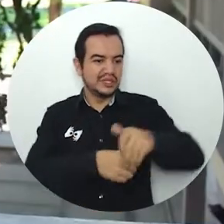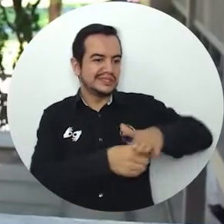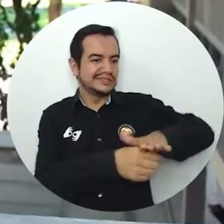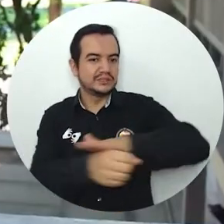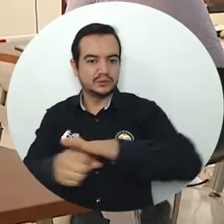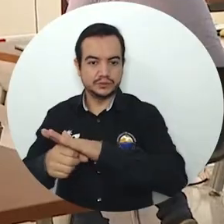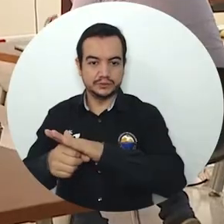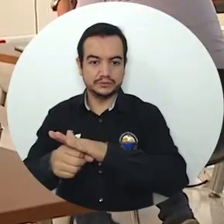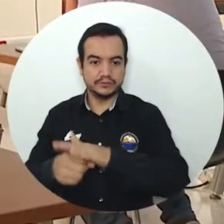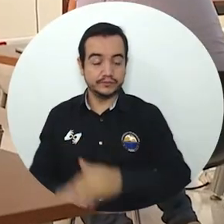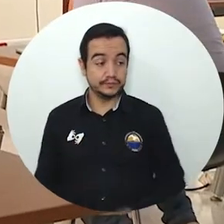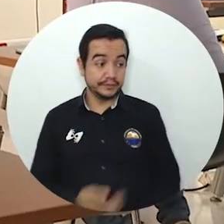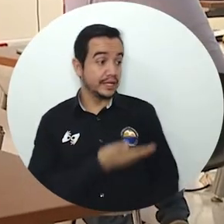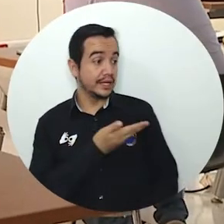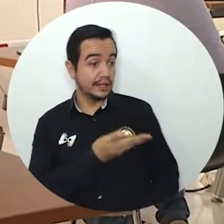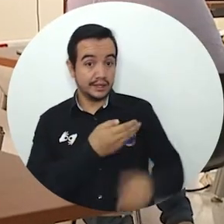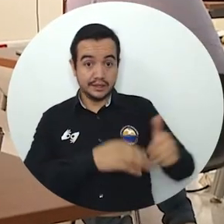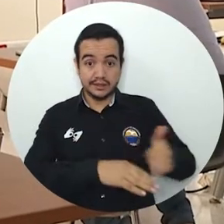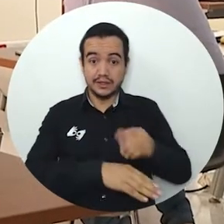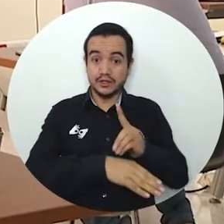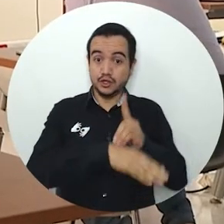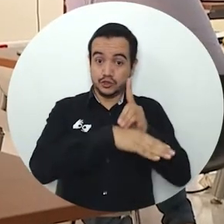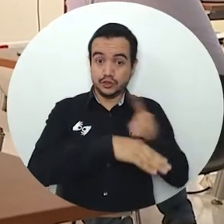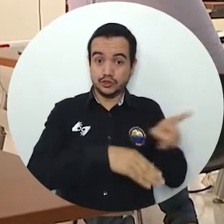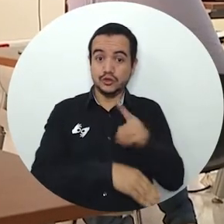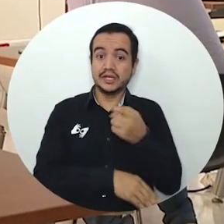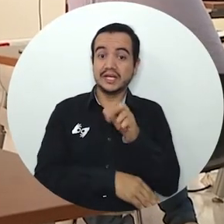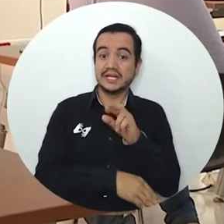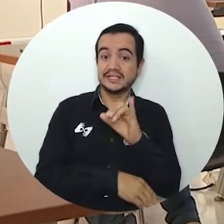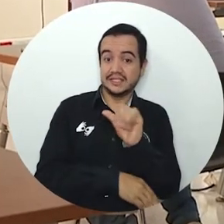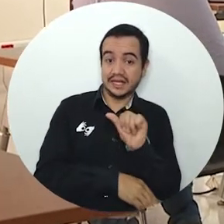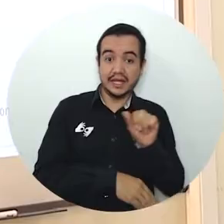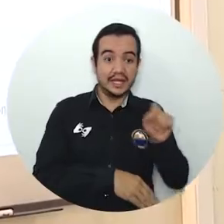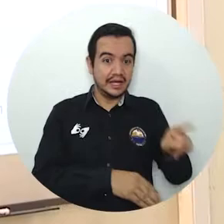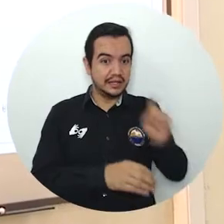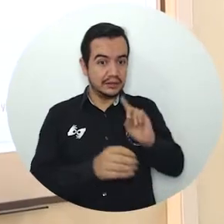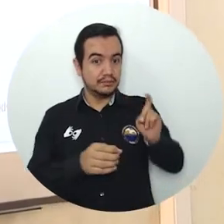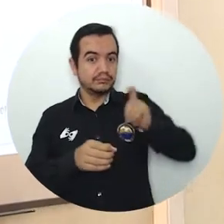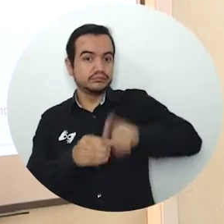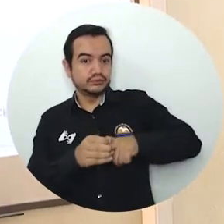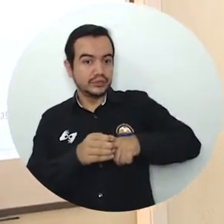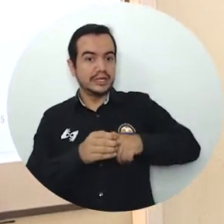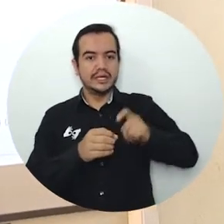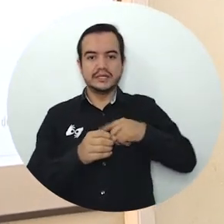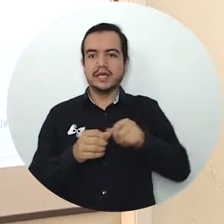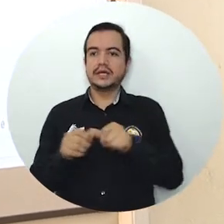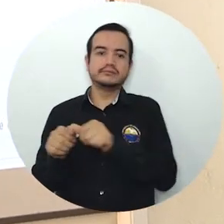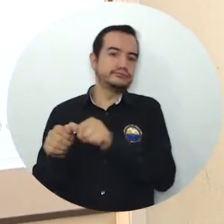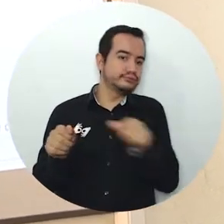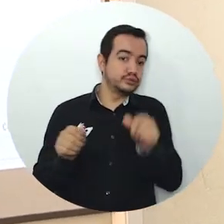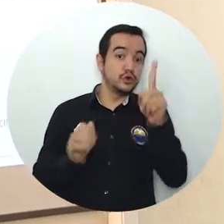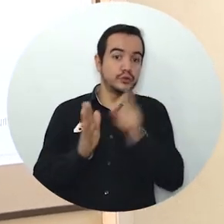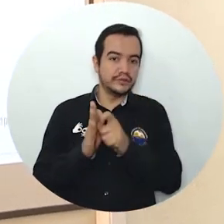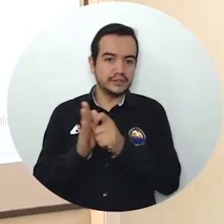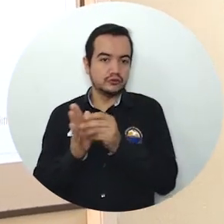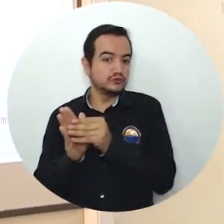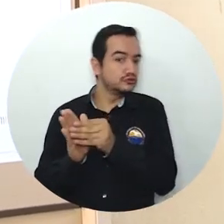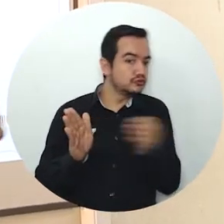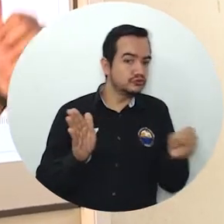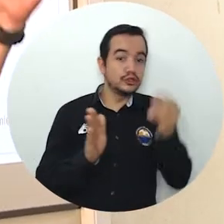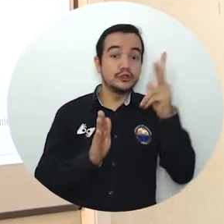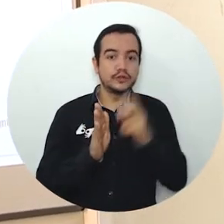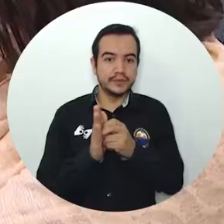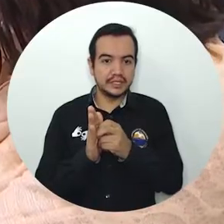sea necesario. La destacada labor que el doctor García Vargas ha desempeñado en el SESU durante los dos periodos anteriores bastaron para que a la comunidad